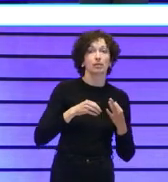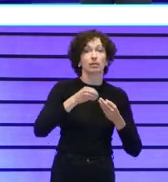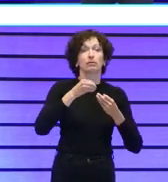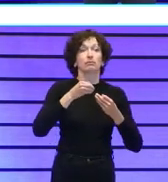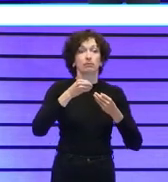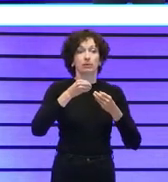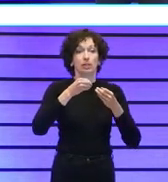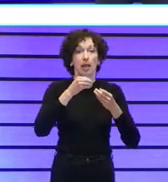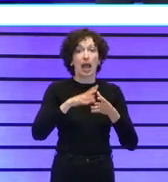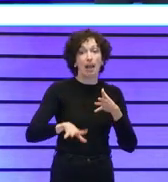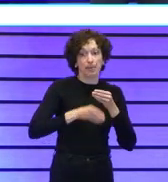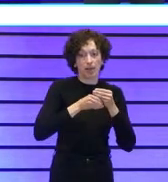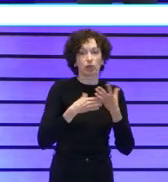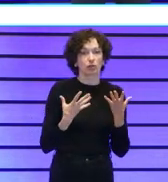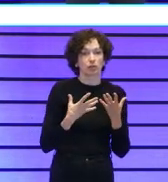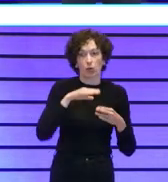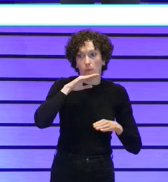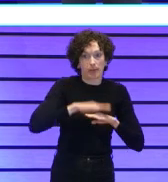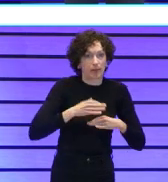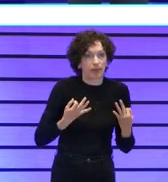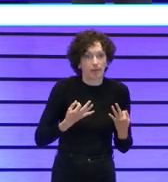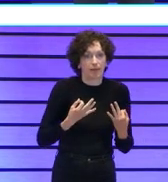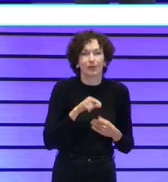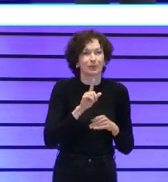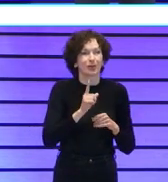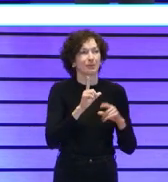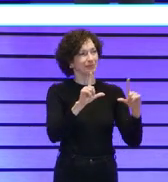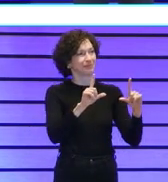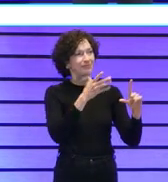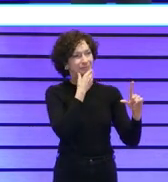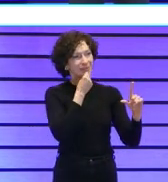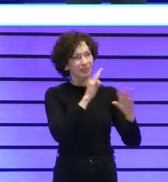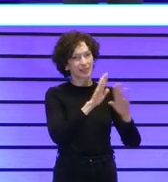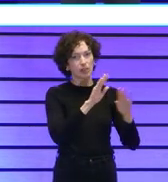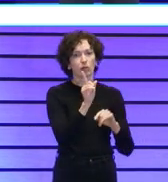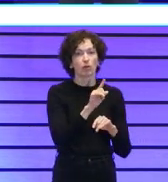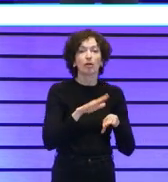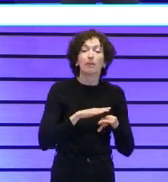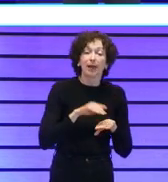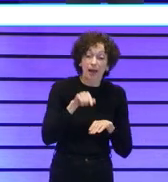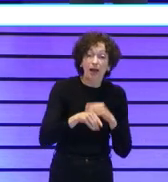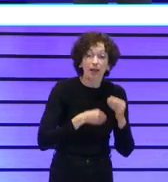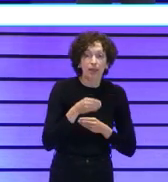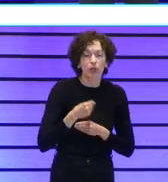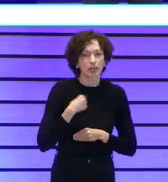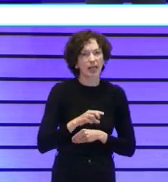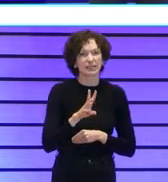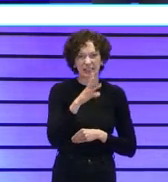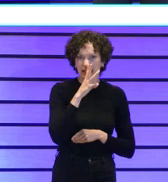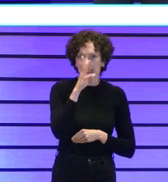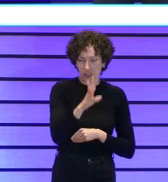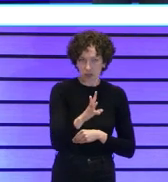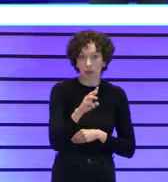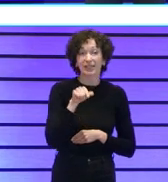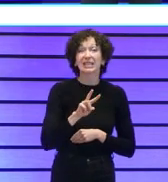están para cumplirlos no están para tenerlos tan bonitos y entonces para hacer todo esto tenemos tres años era nuestro segundo plan algo ya sabíamos